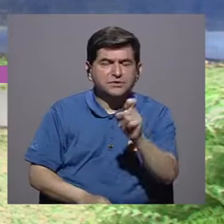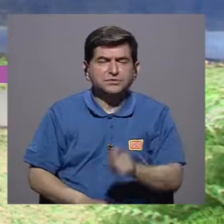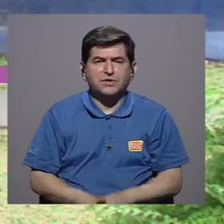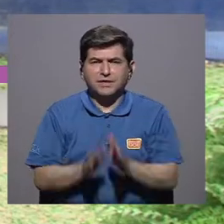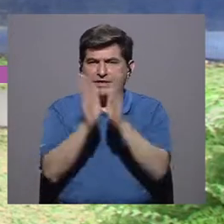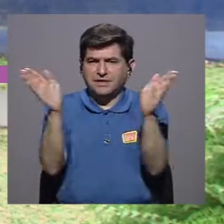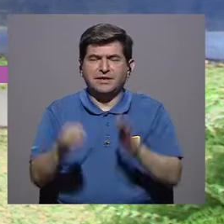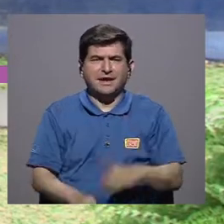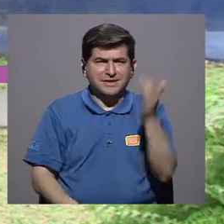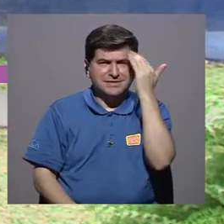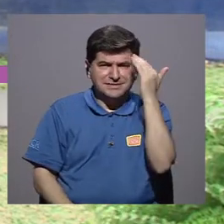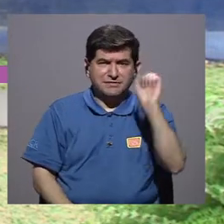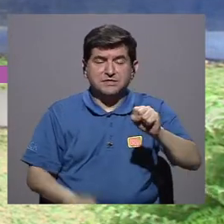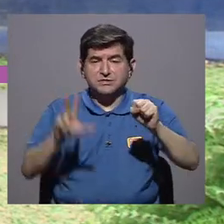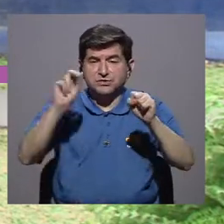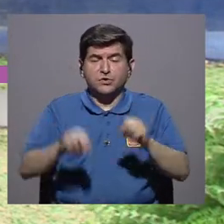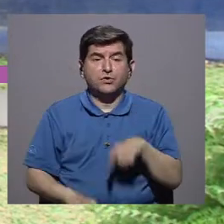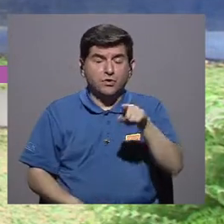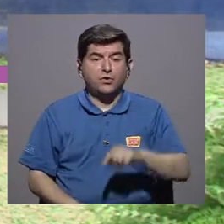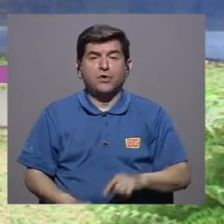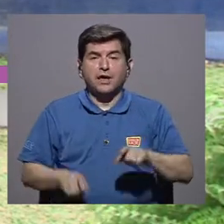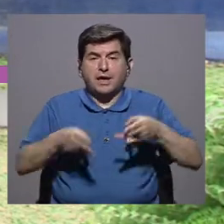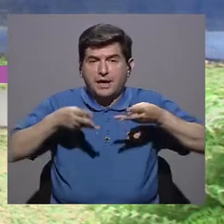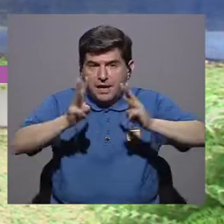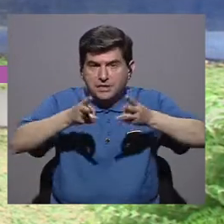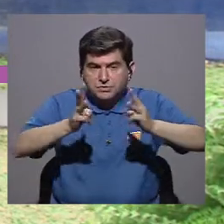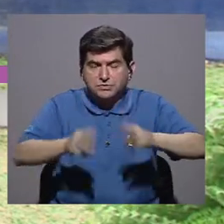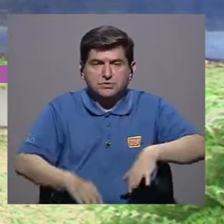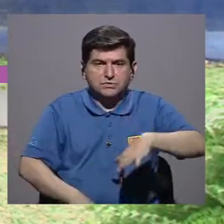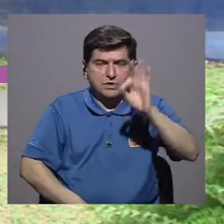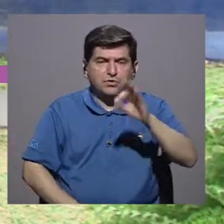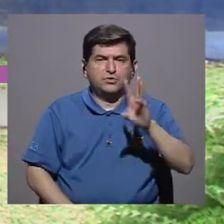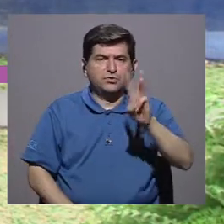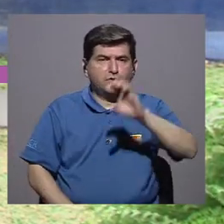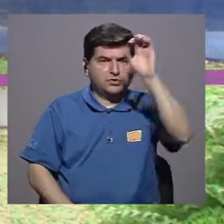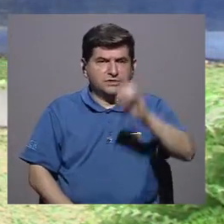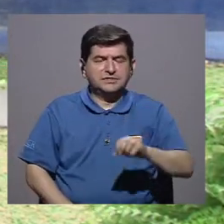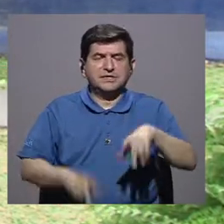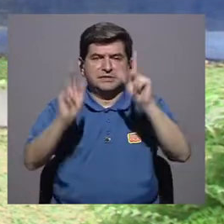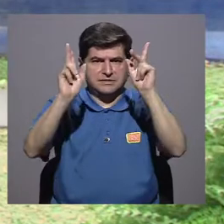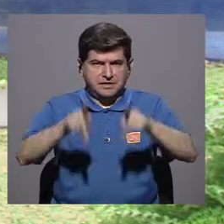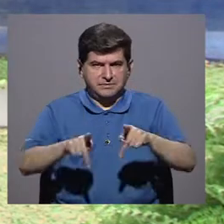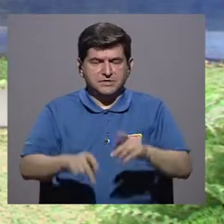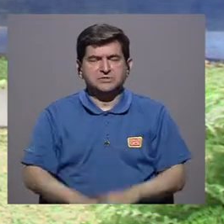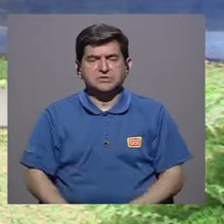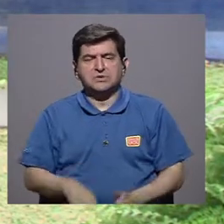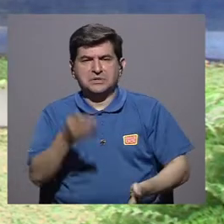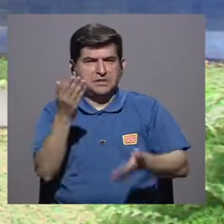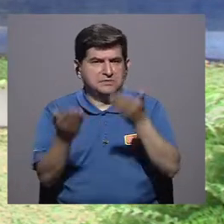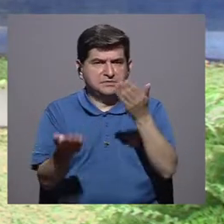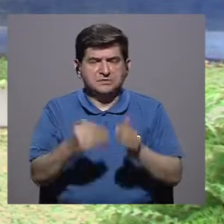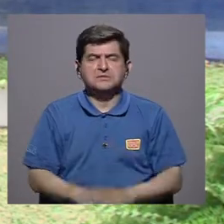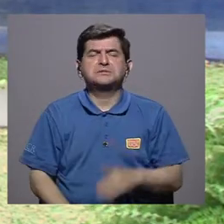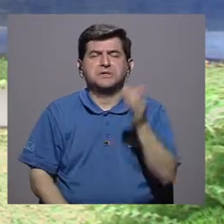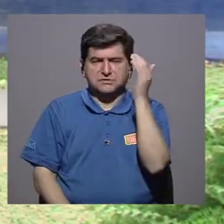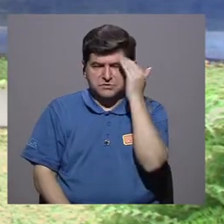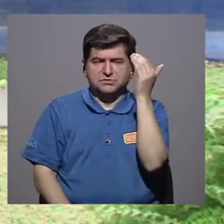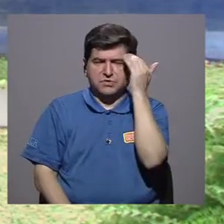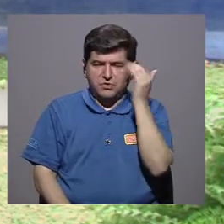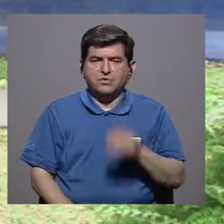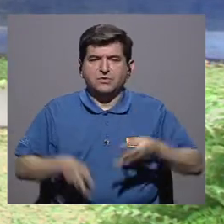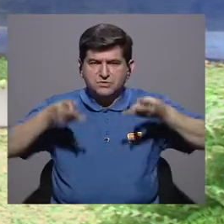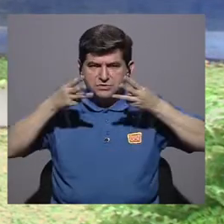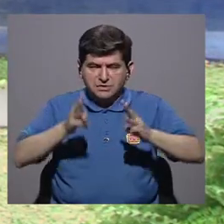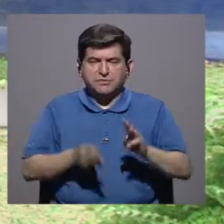los métodos anticonceptivos de emergencia. Ahí se encontró que más de un 60% de la población, un poco más, conoce lo que son